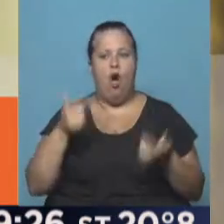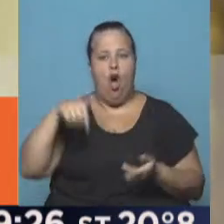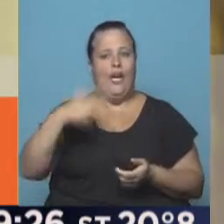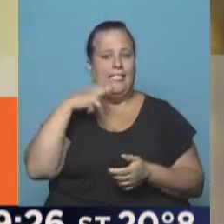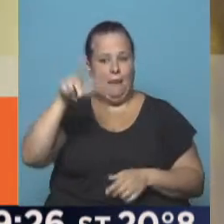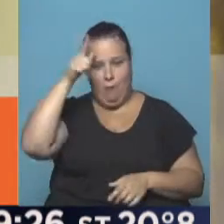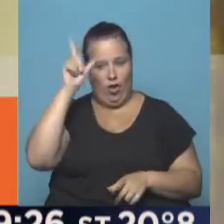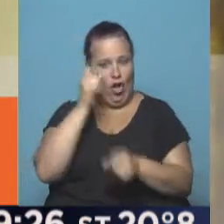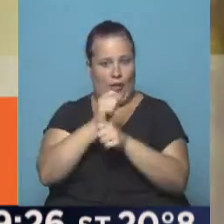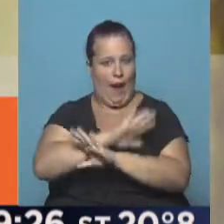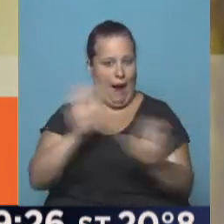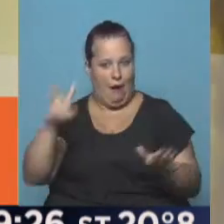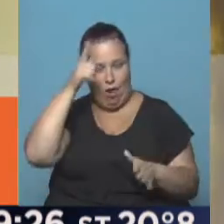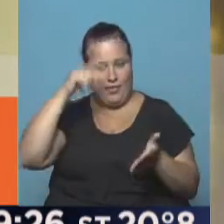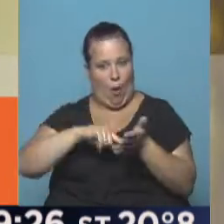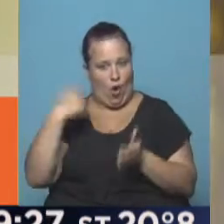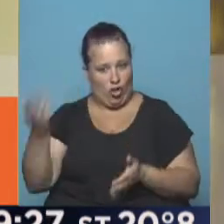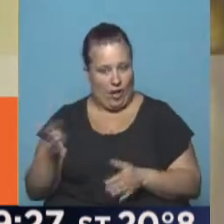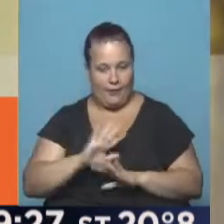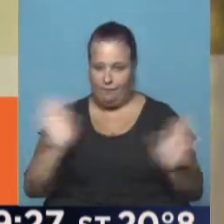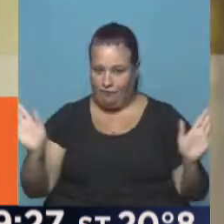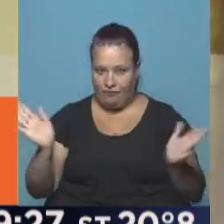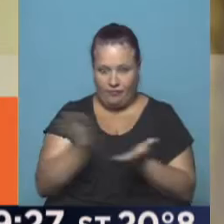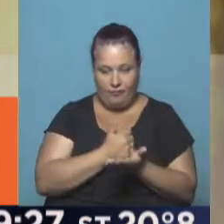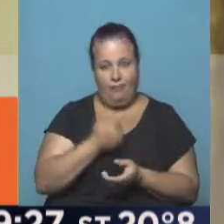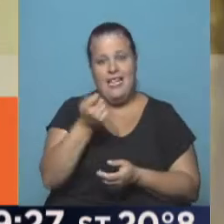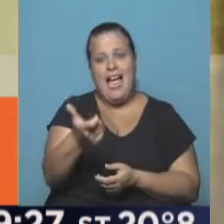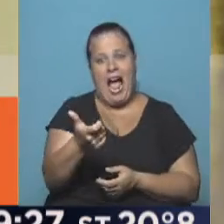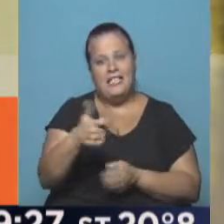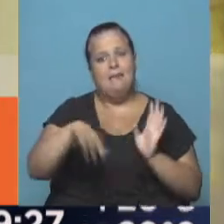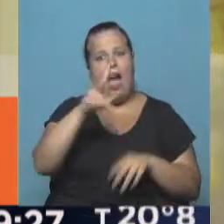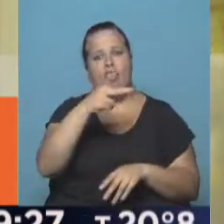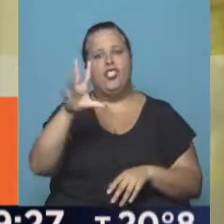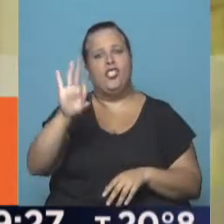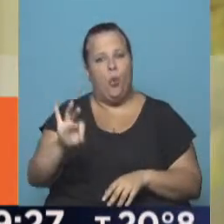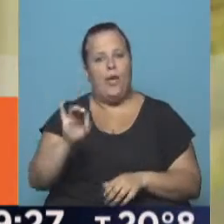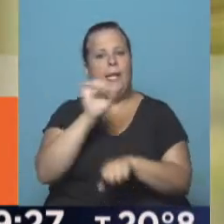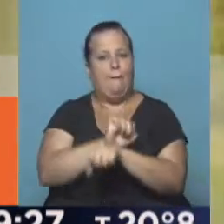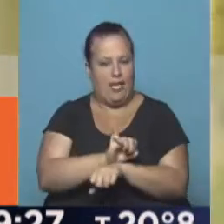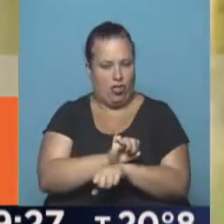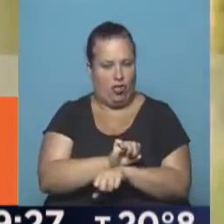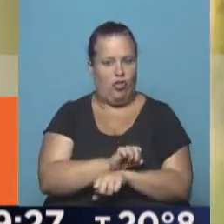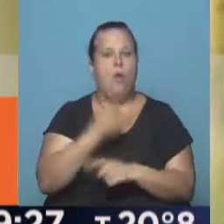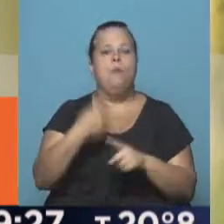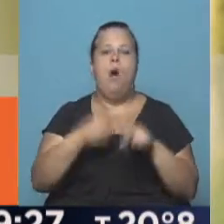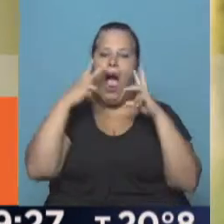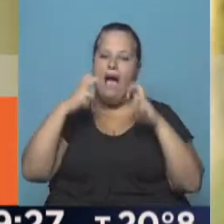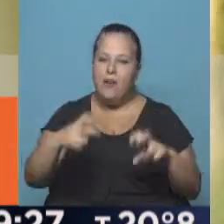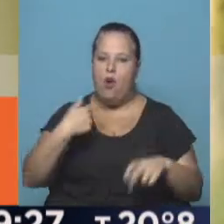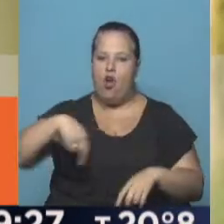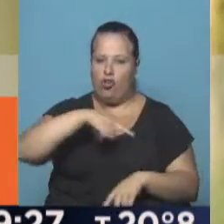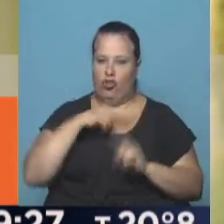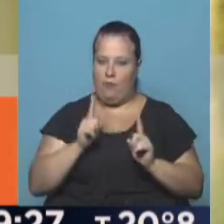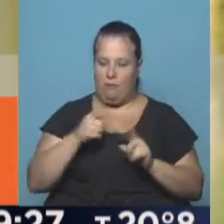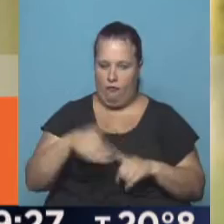3.000 policías que no pertenecen a la policía de la provincia más. Y hay casi más de 250 detenidos por investigaciones que iniciamos